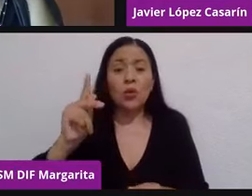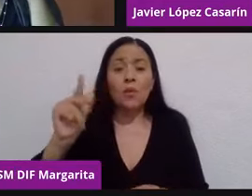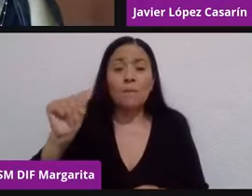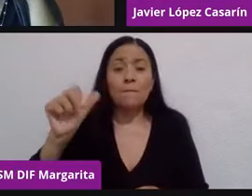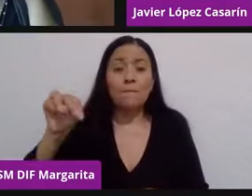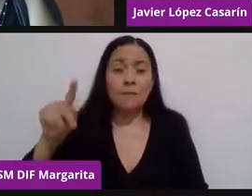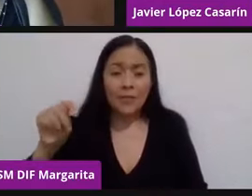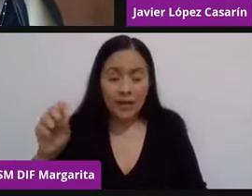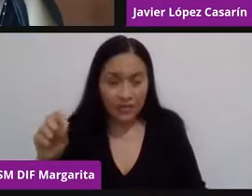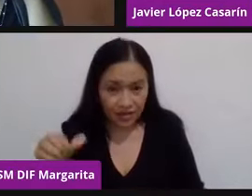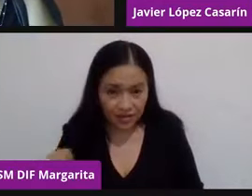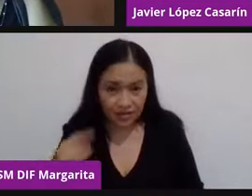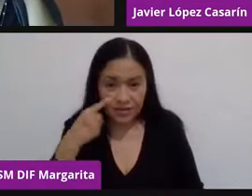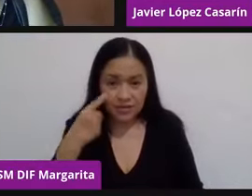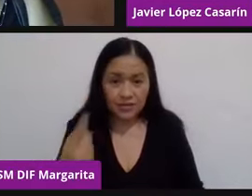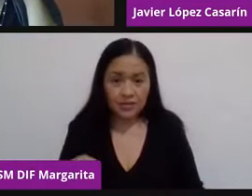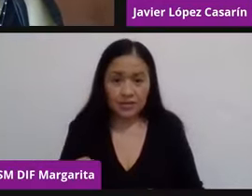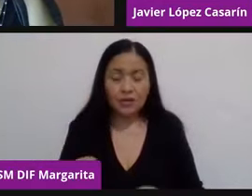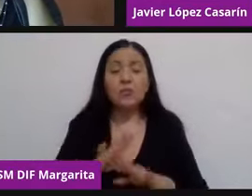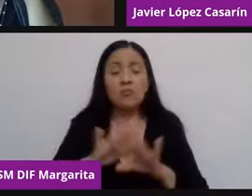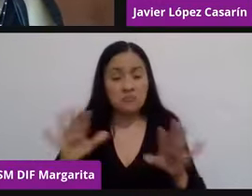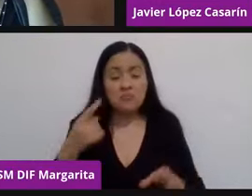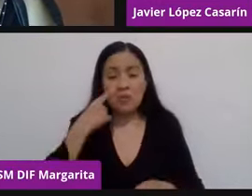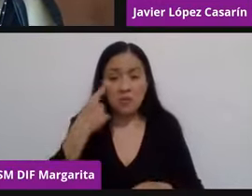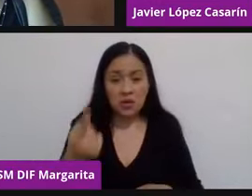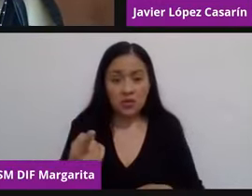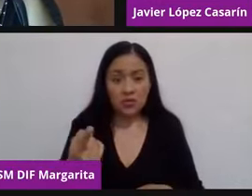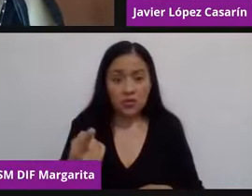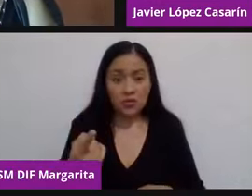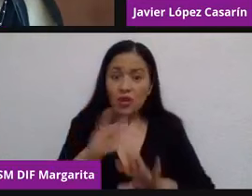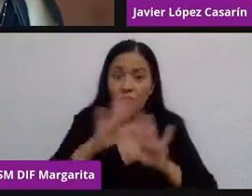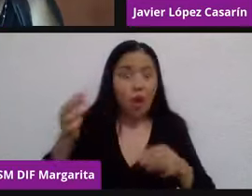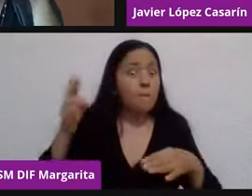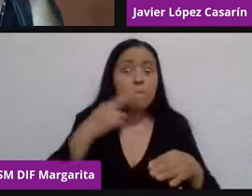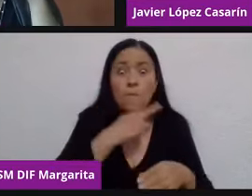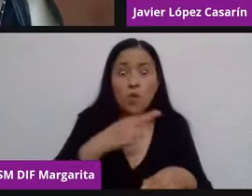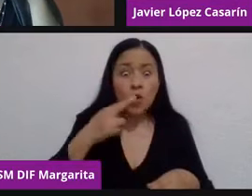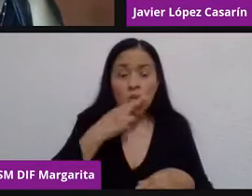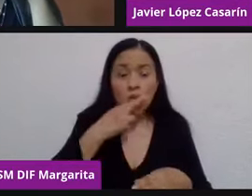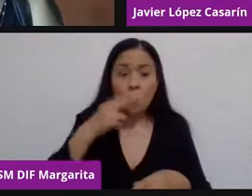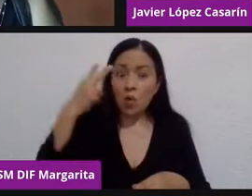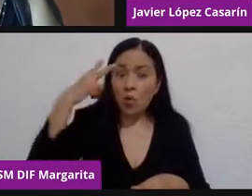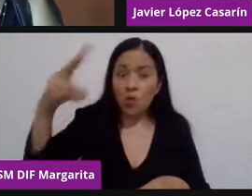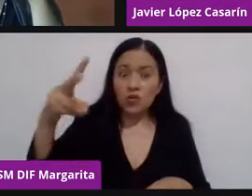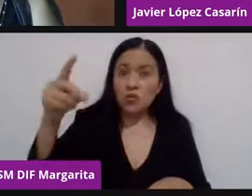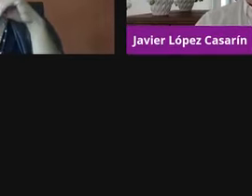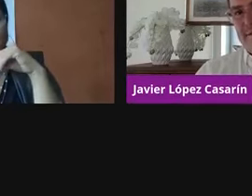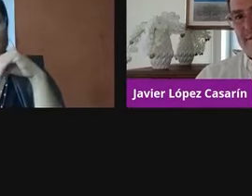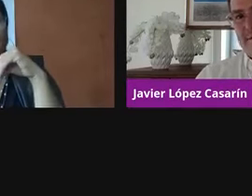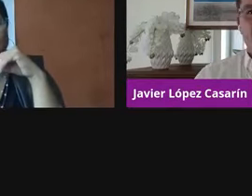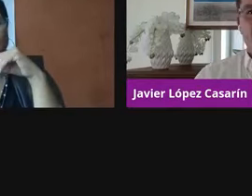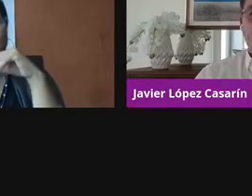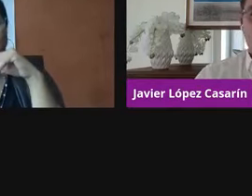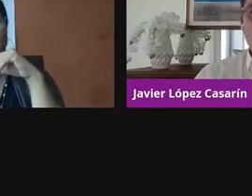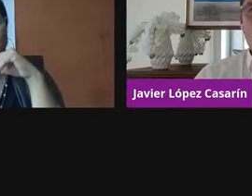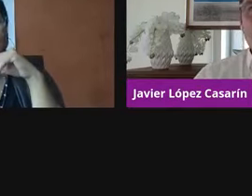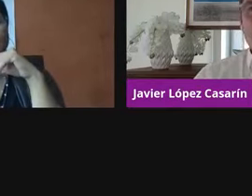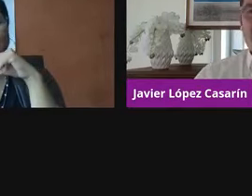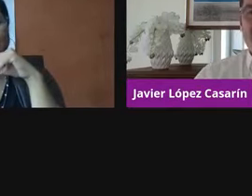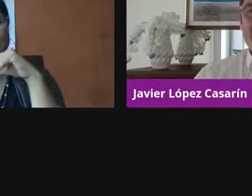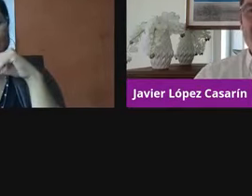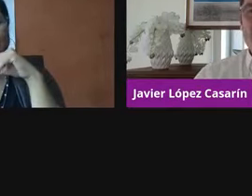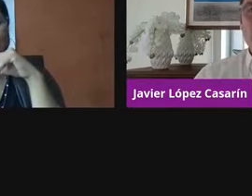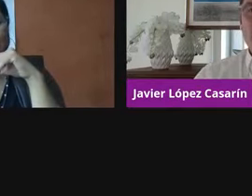misión para llegar en el 2030 a colonizar Marte. Si está bien utilizado el término o no de colonizar, si lo voy a evitar, en fin.